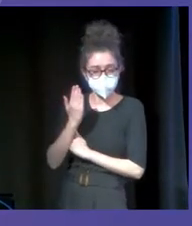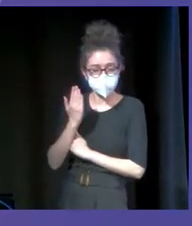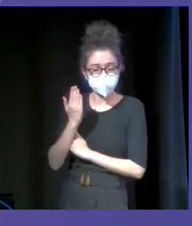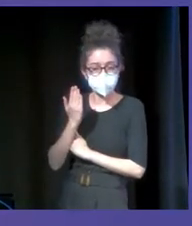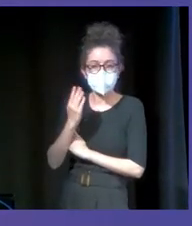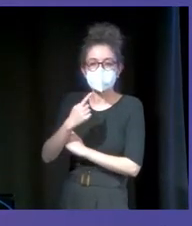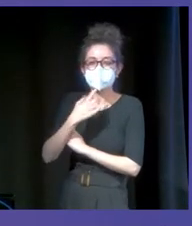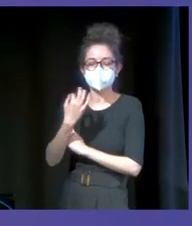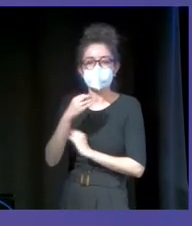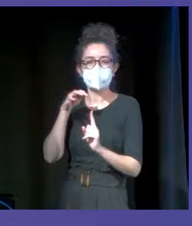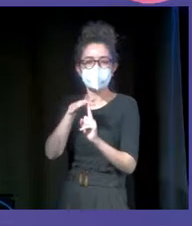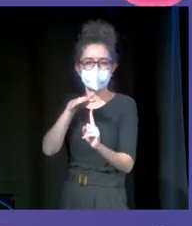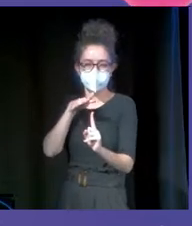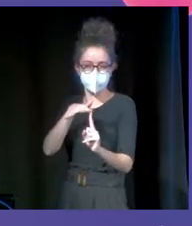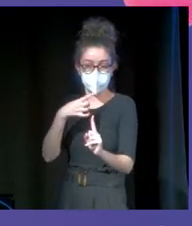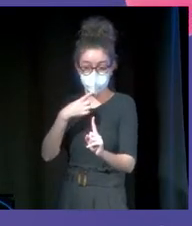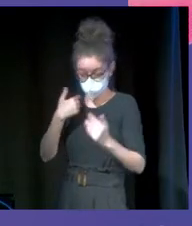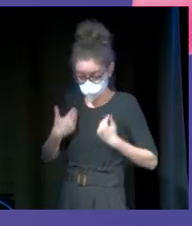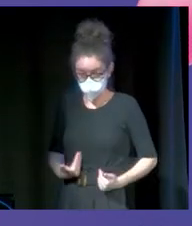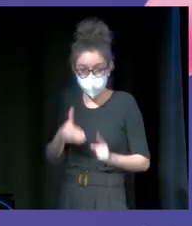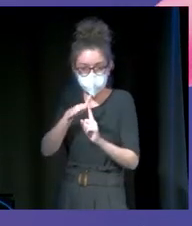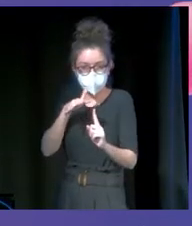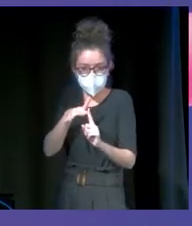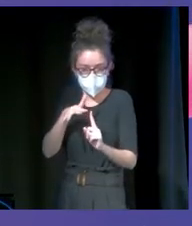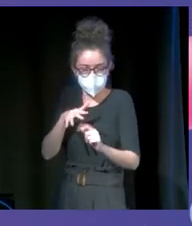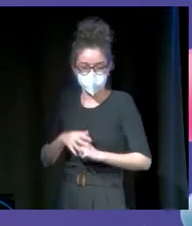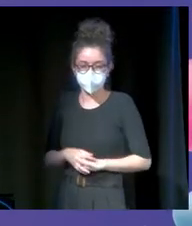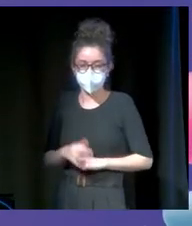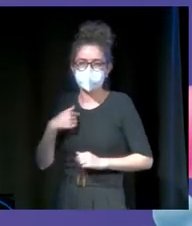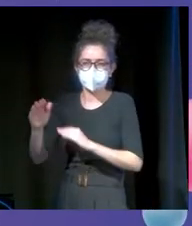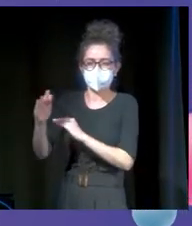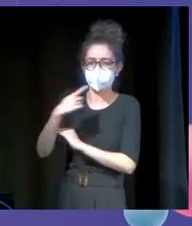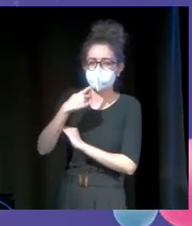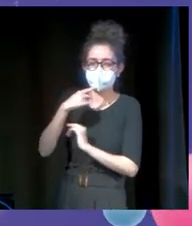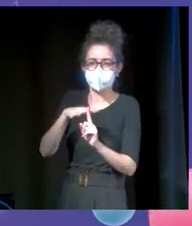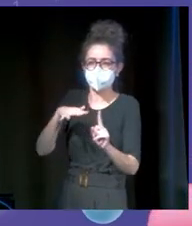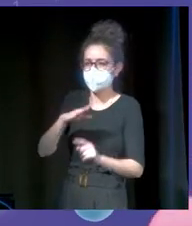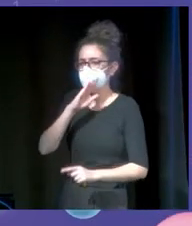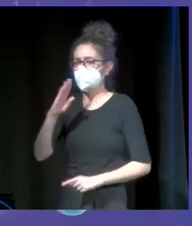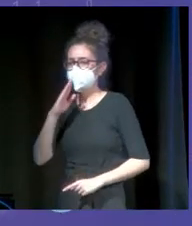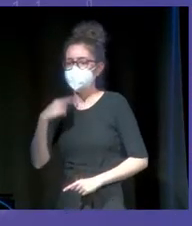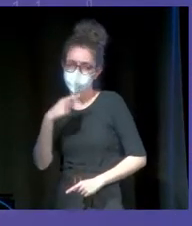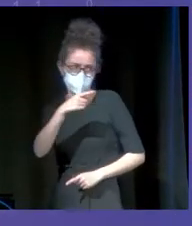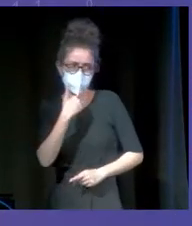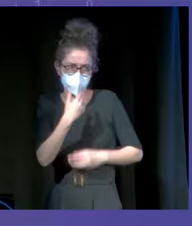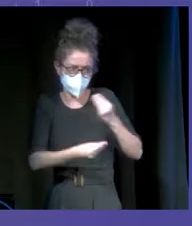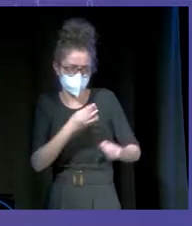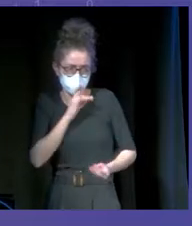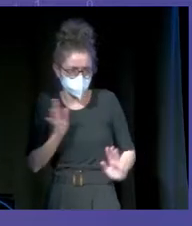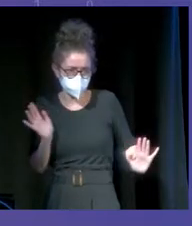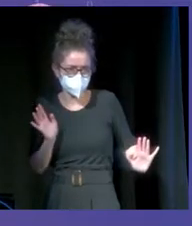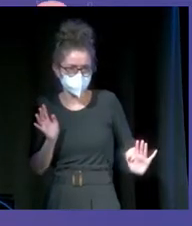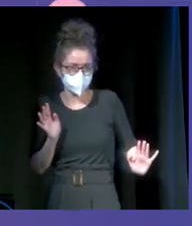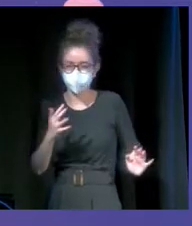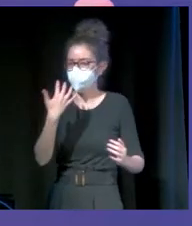presentan como influencer. Entonces, siempre que me presentan como influencer, mi madre me dice, hijo, tú algo estás haciendo mal. O